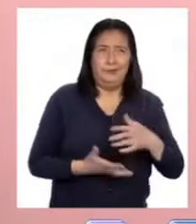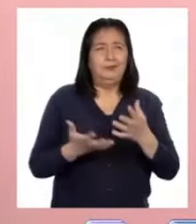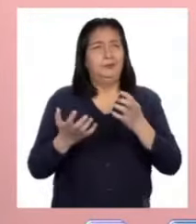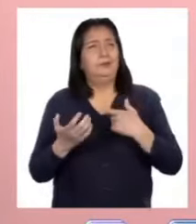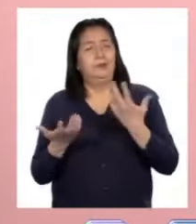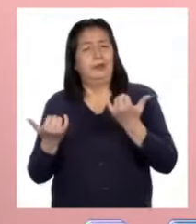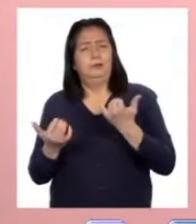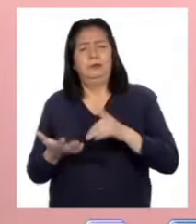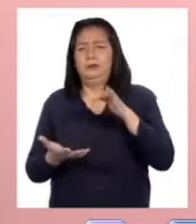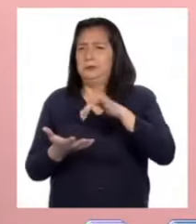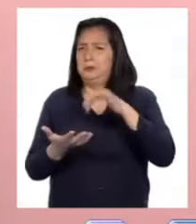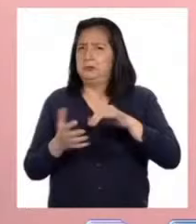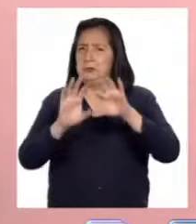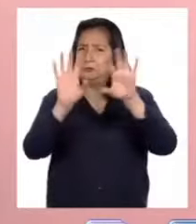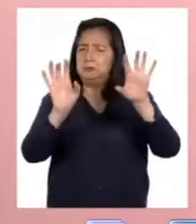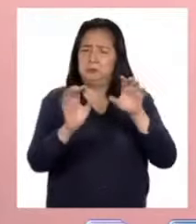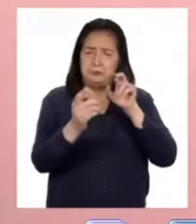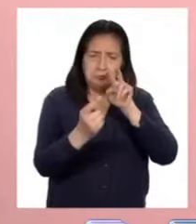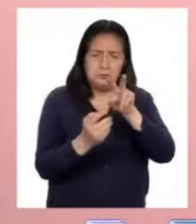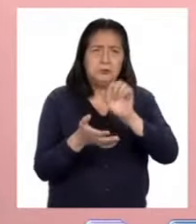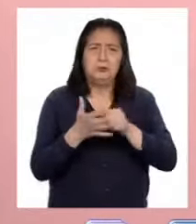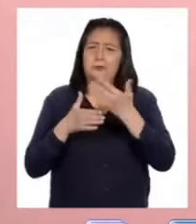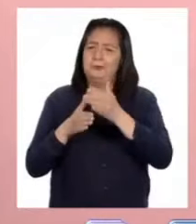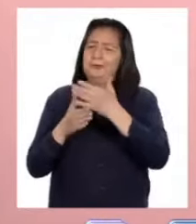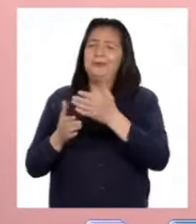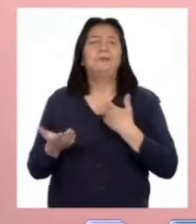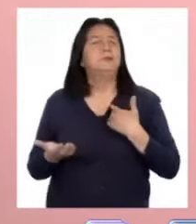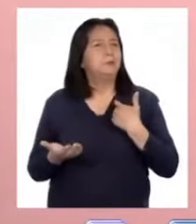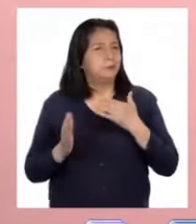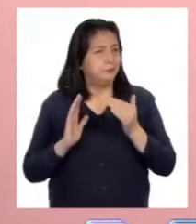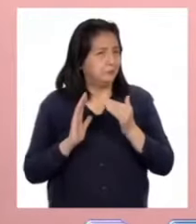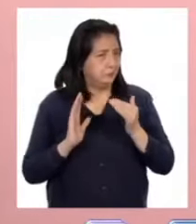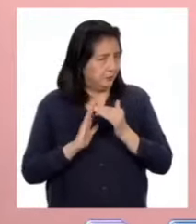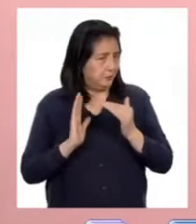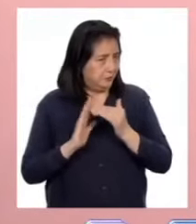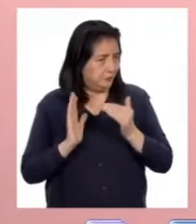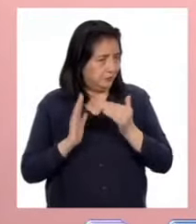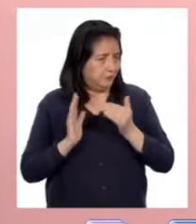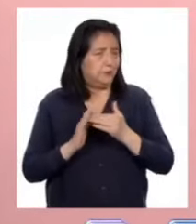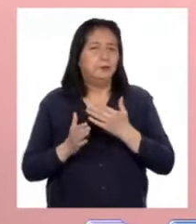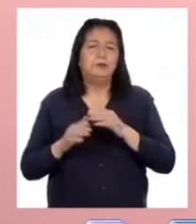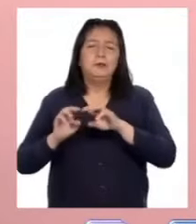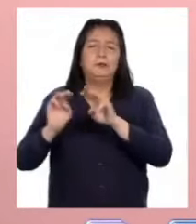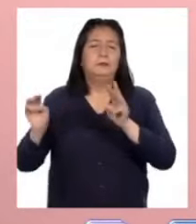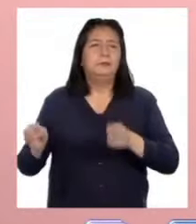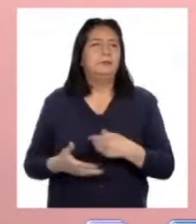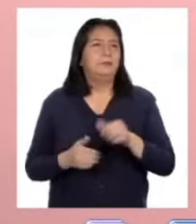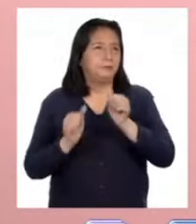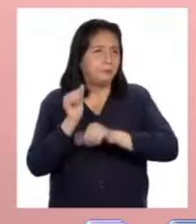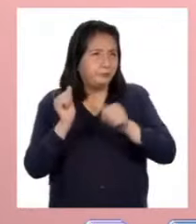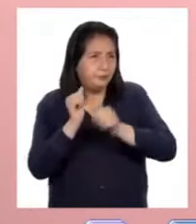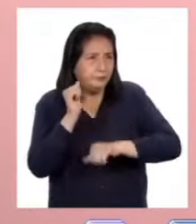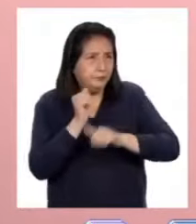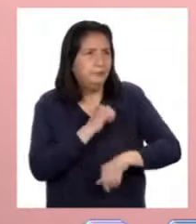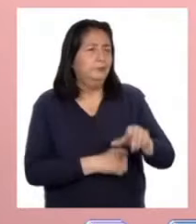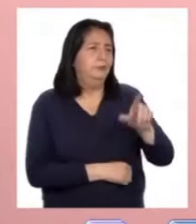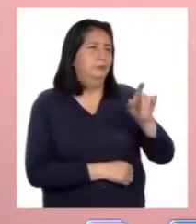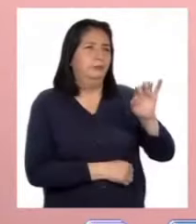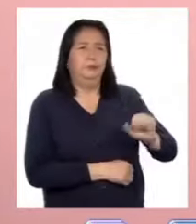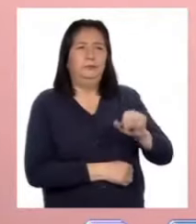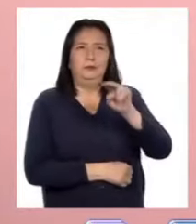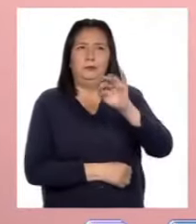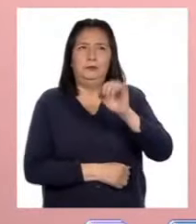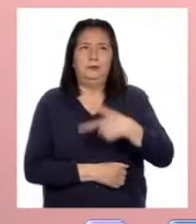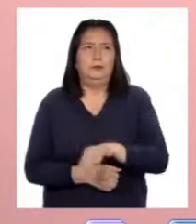estamos estudiando virtualmente, comparto en mi casa un espacio de trabajo con mis hermanos Luis, Noelia y mis primos que son